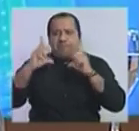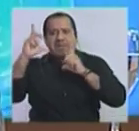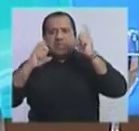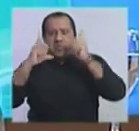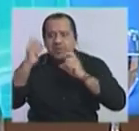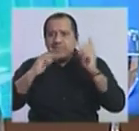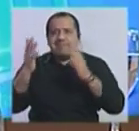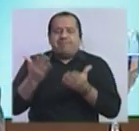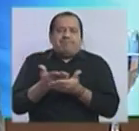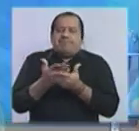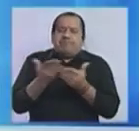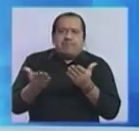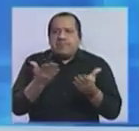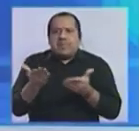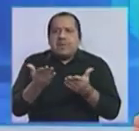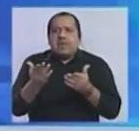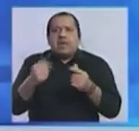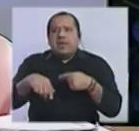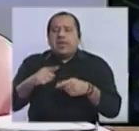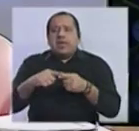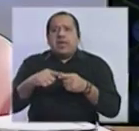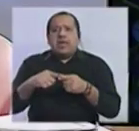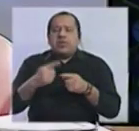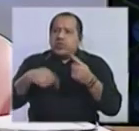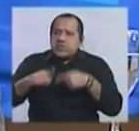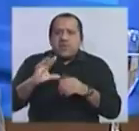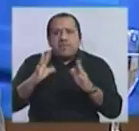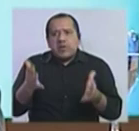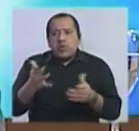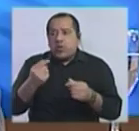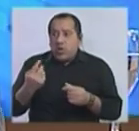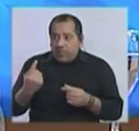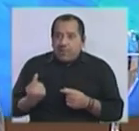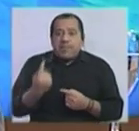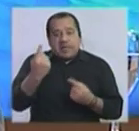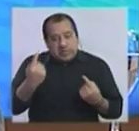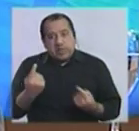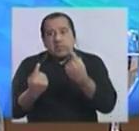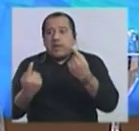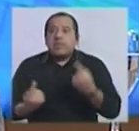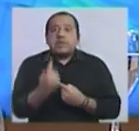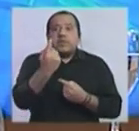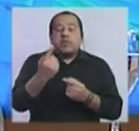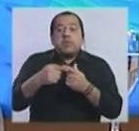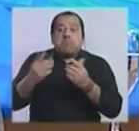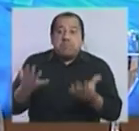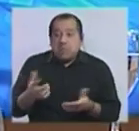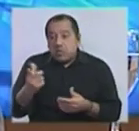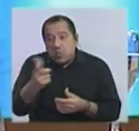la noche, además. Claro. Se regaló la noche al resto. Es decir, fueron saliendo los demás y no hubo